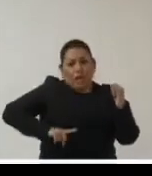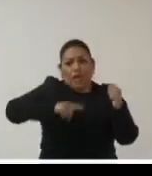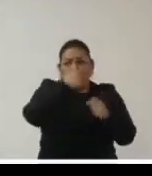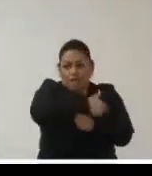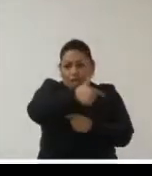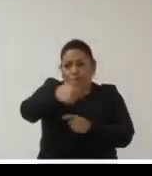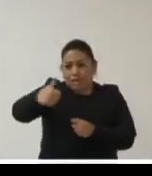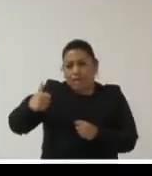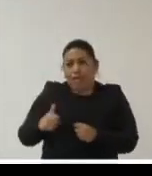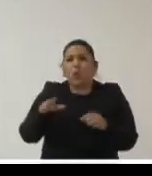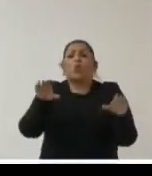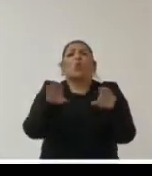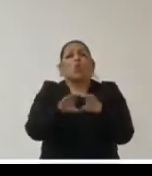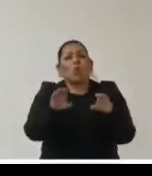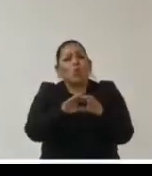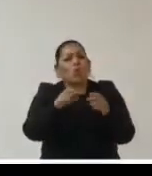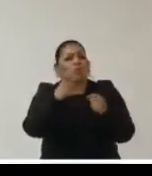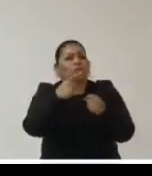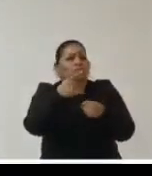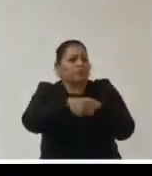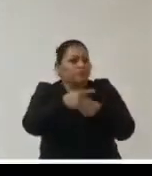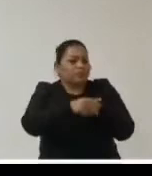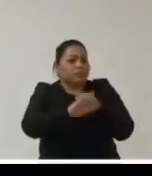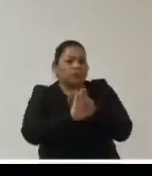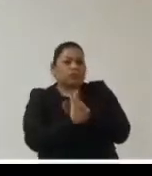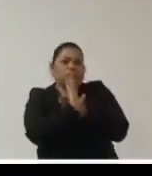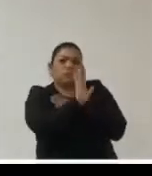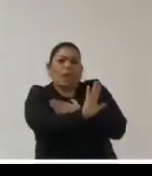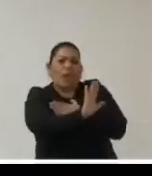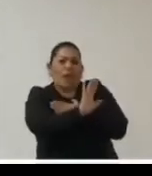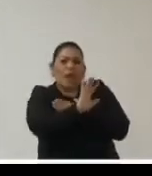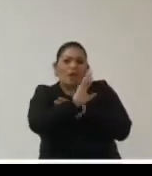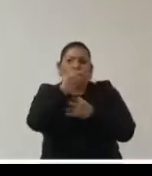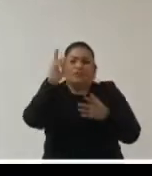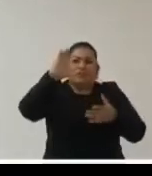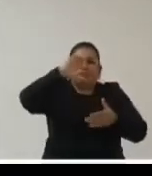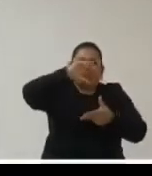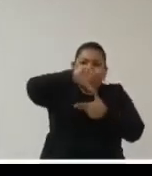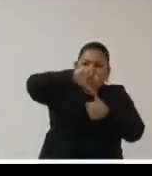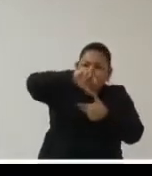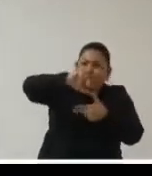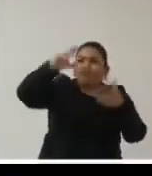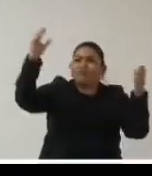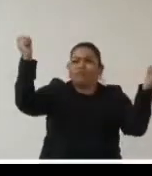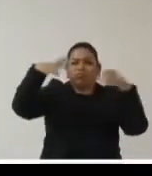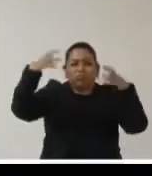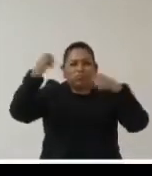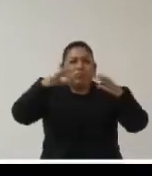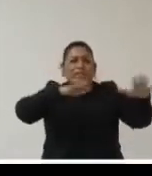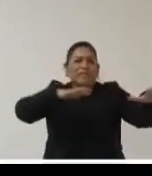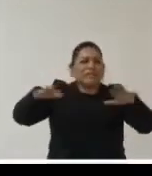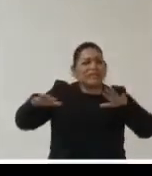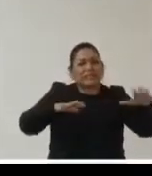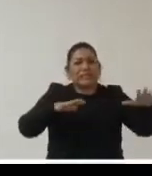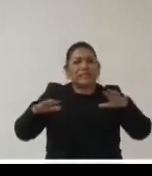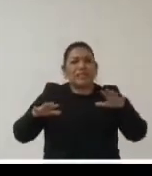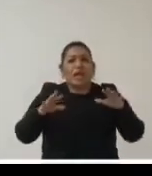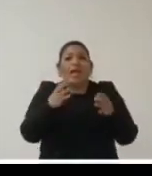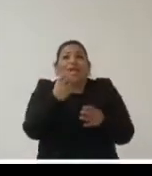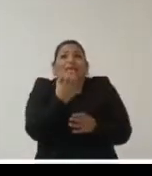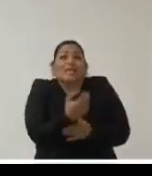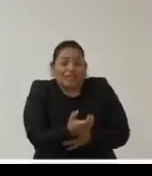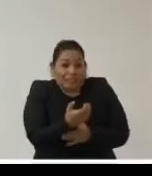los riesgos siempre estarán vendrá una tormenta un tornado un huracán un temblor esos